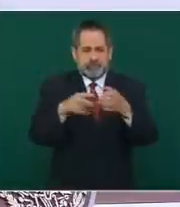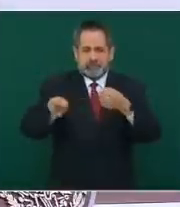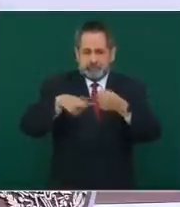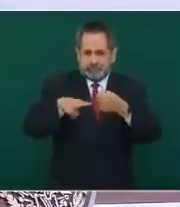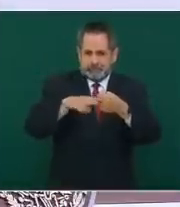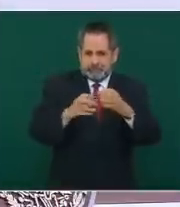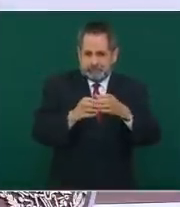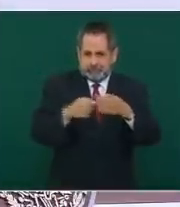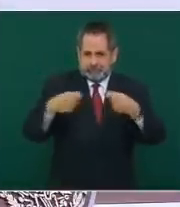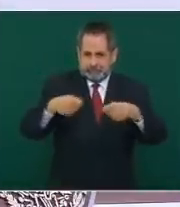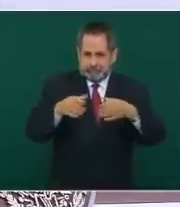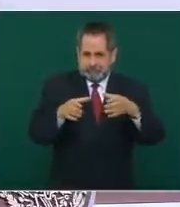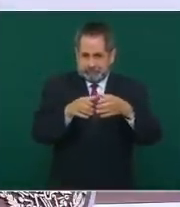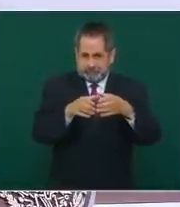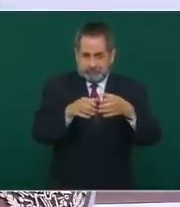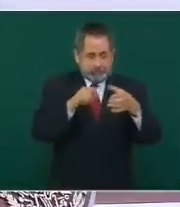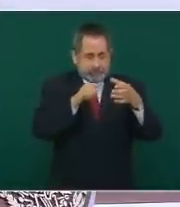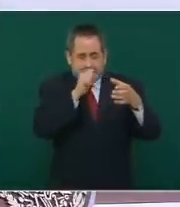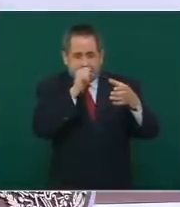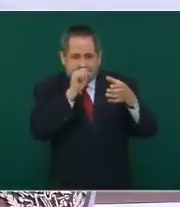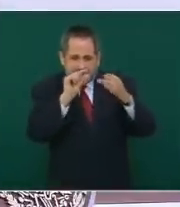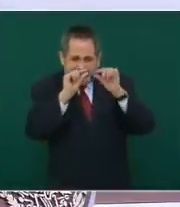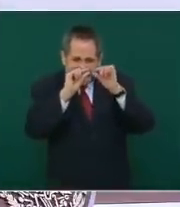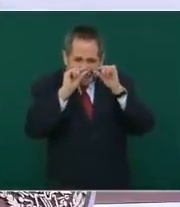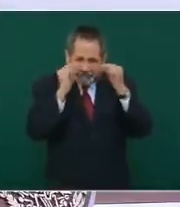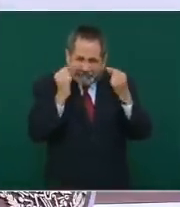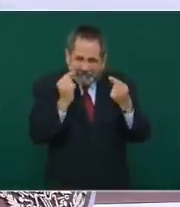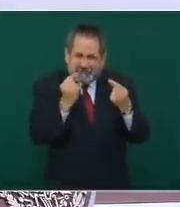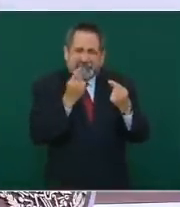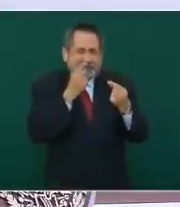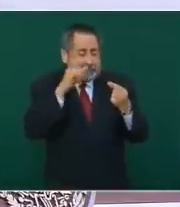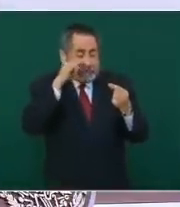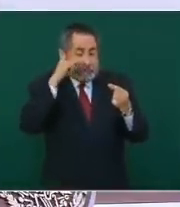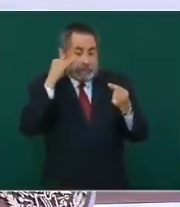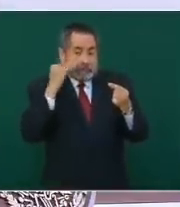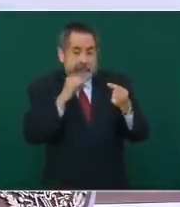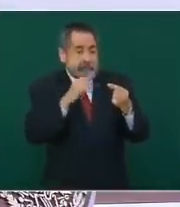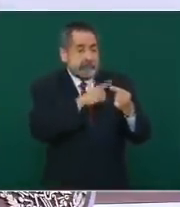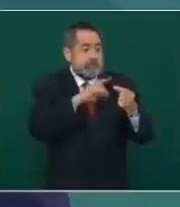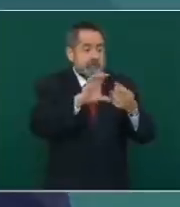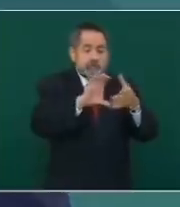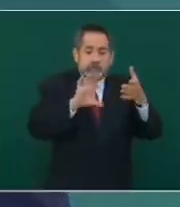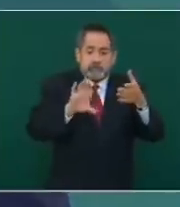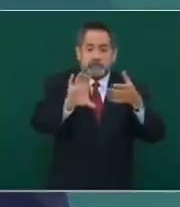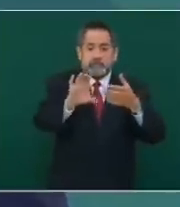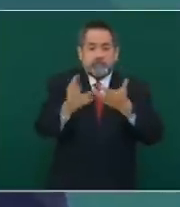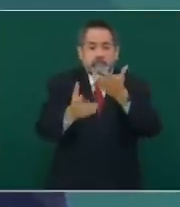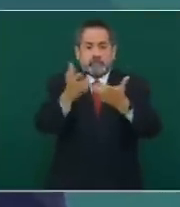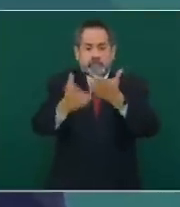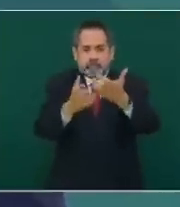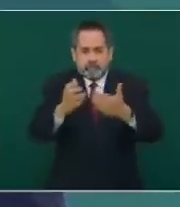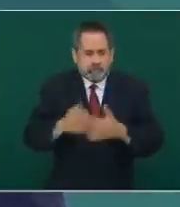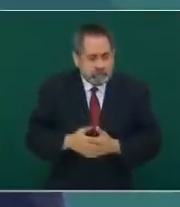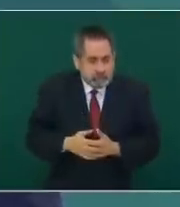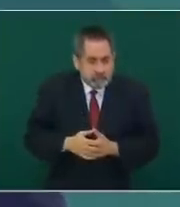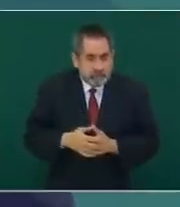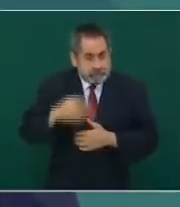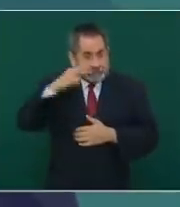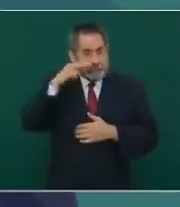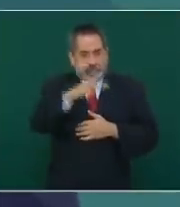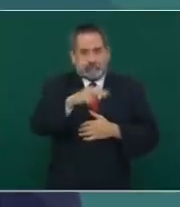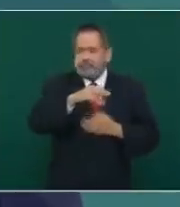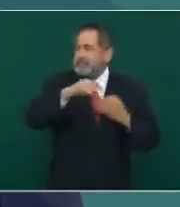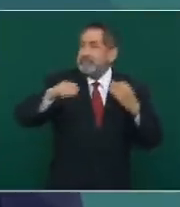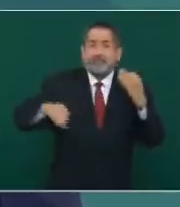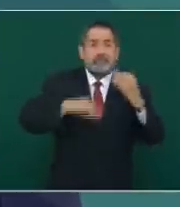plástico, que dice ahí con unas letras microscópicas que no se meta al microondas. Yo los invito a que vean cómo en